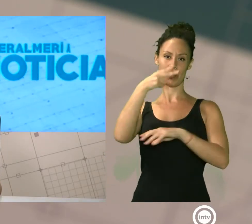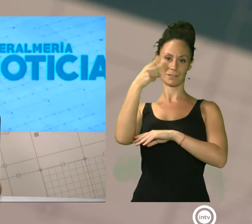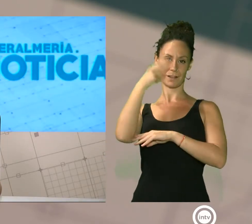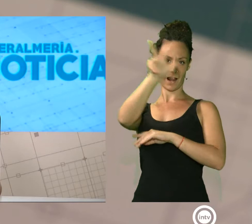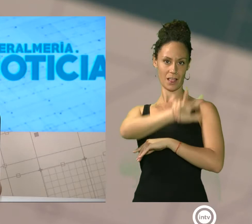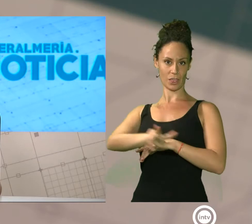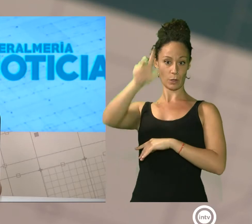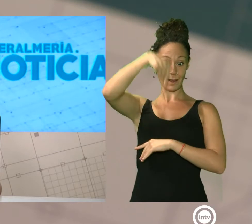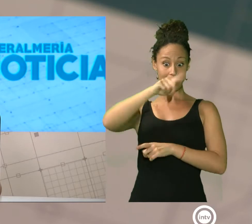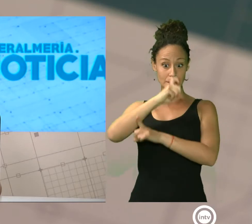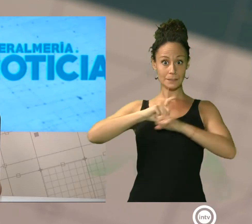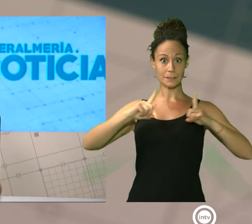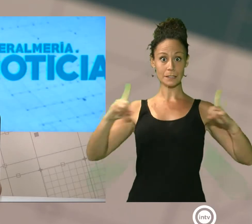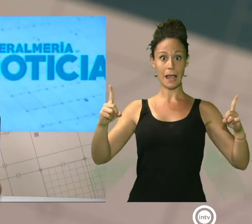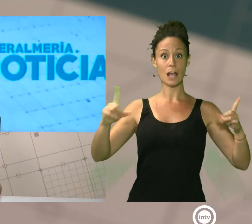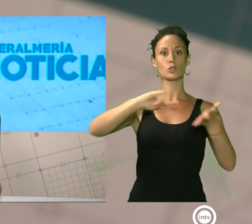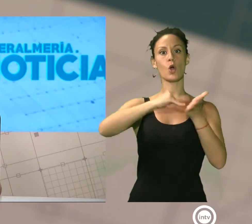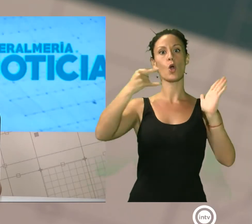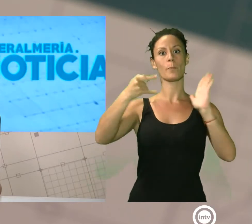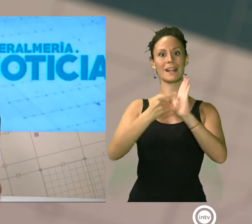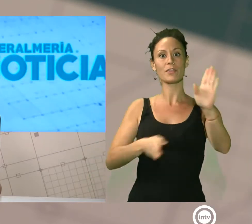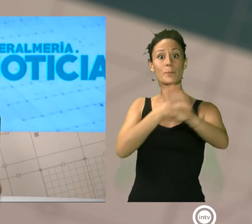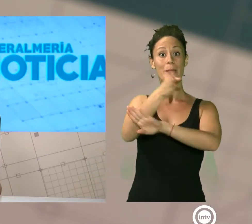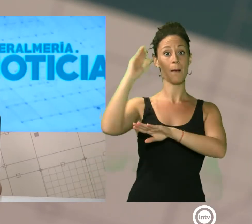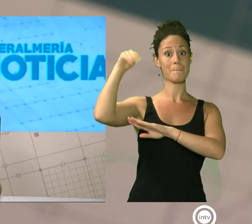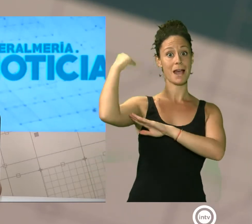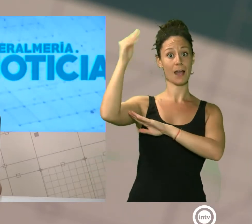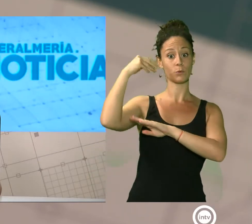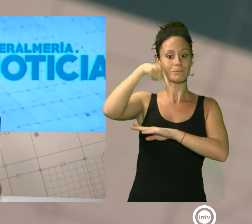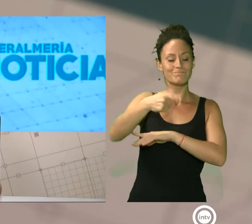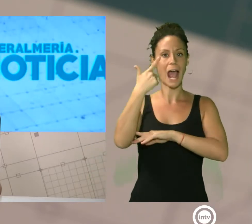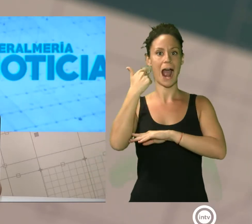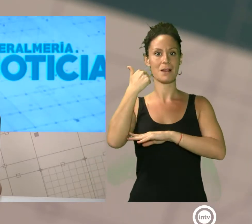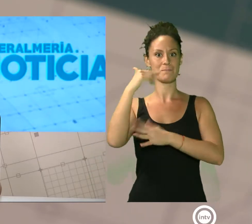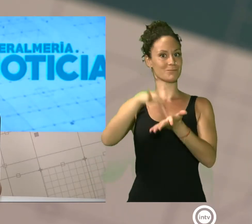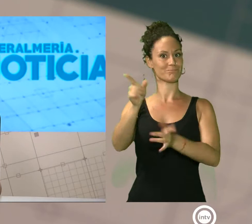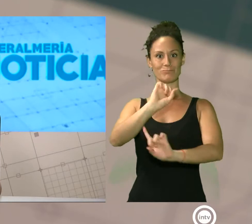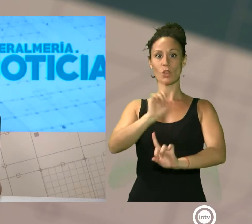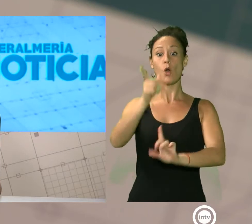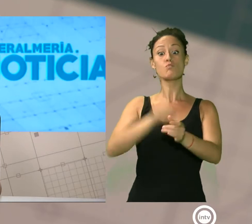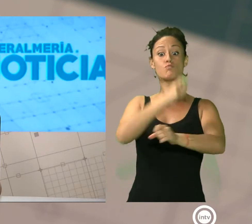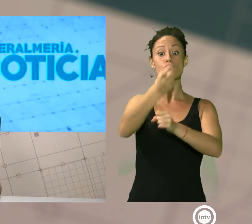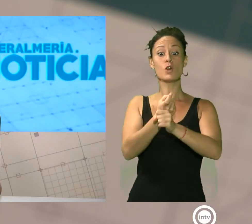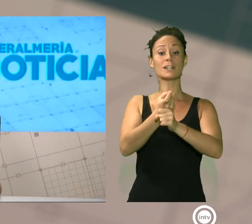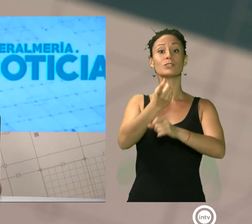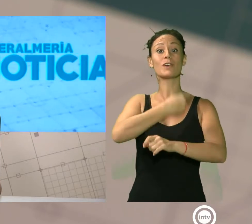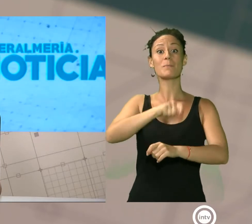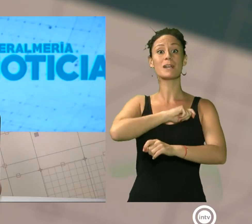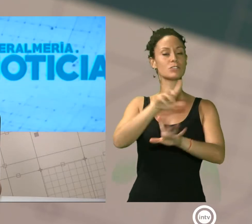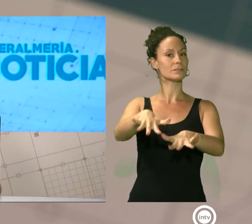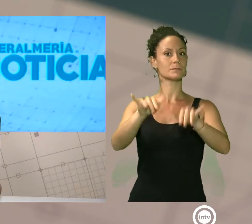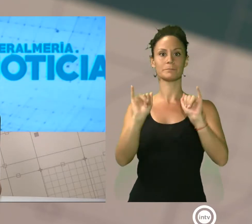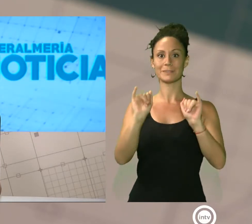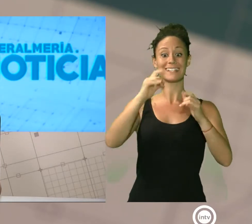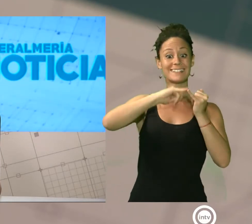Este año la operación Paso del Estrecho tampoco pasará por Almería ni por ningún puerto español. La crisis diplomática abierta en Marruecos y